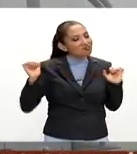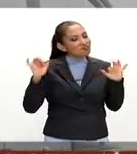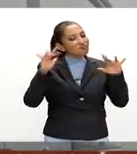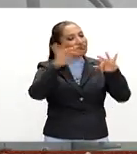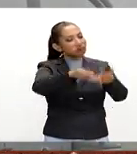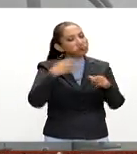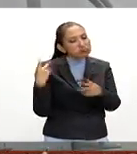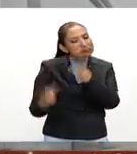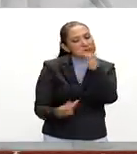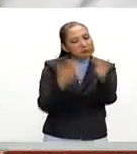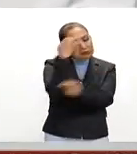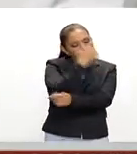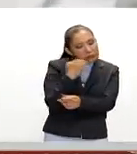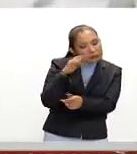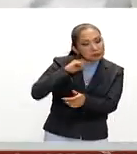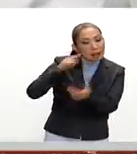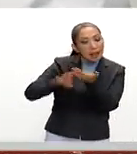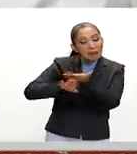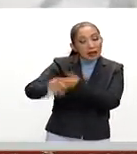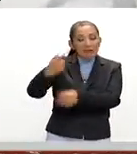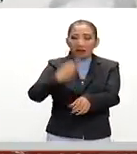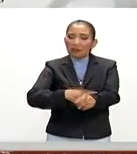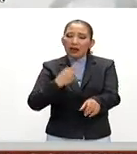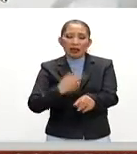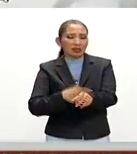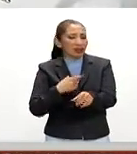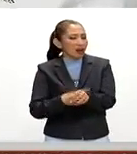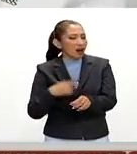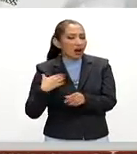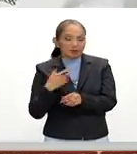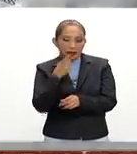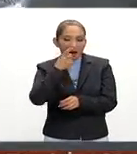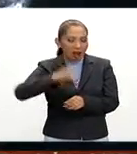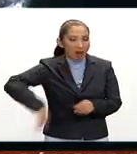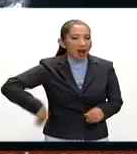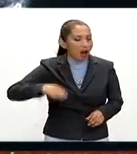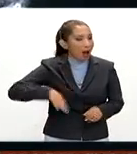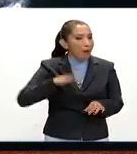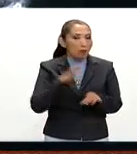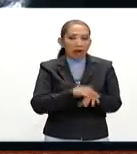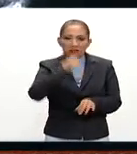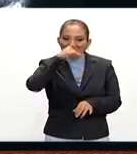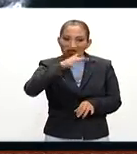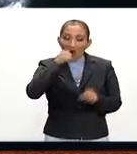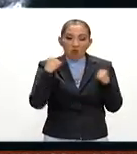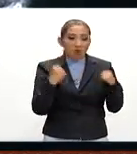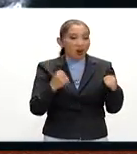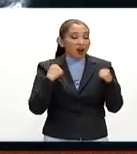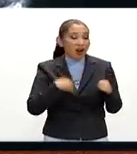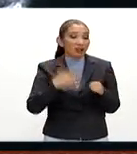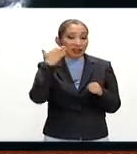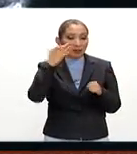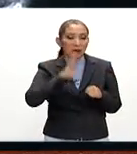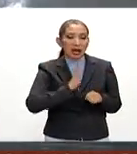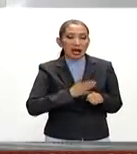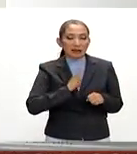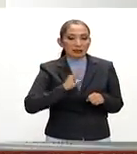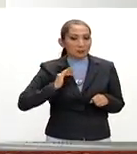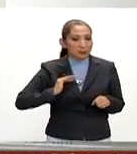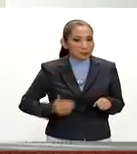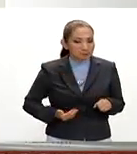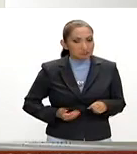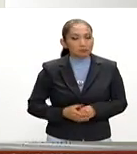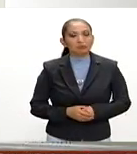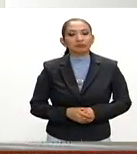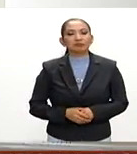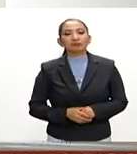de consultas de prevención contra una de las enfermedades que le hemos dicho más agresiva de estos tiempos que es el cáncer de mama